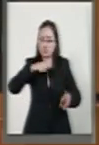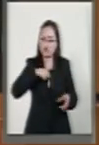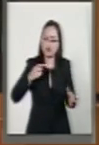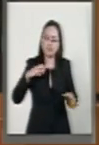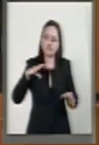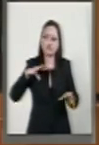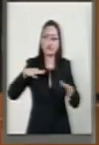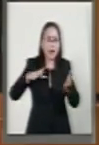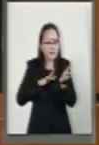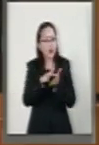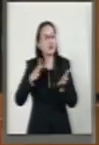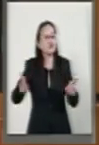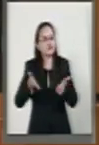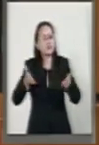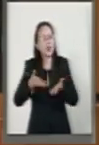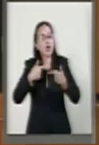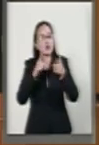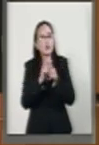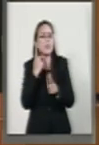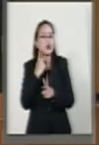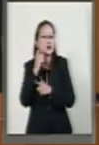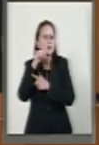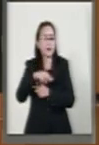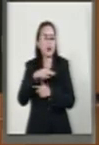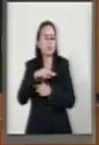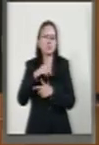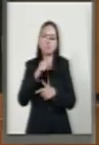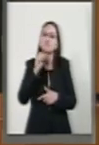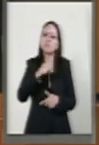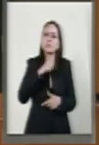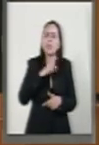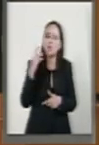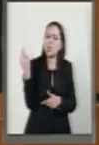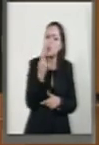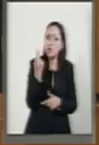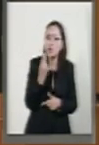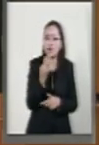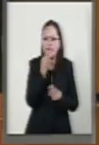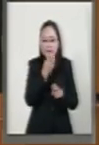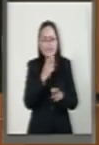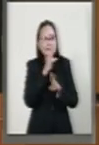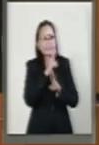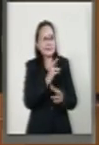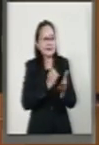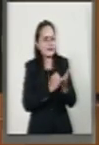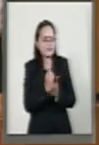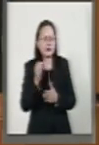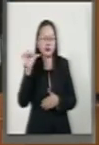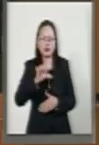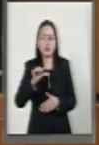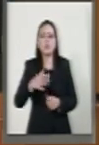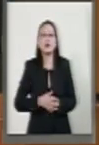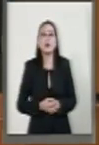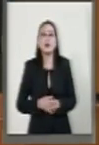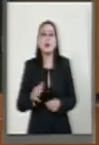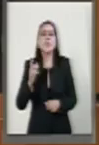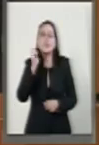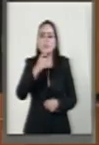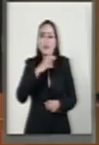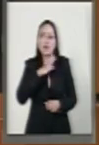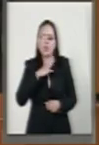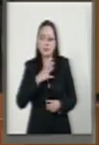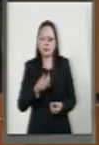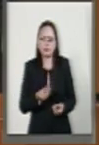todos y cada uno de los legisladores de Acción Nacional, obedeciendo a esta urgencia a la cual me refería, significa la obtención